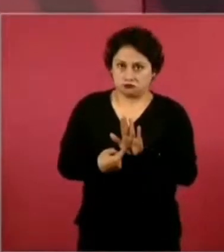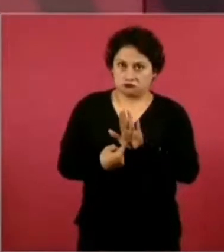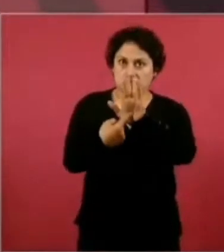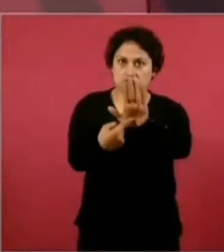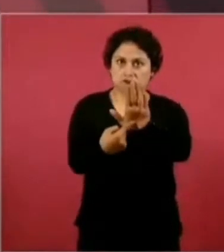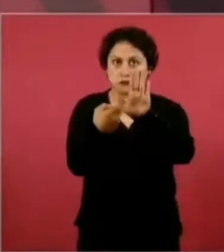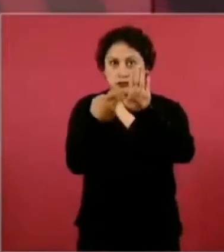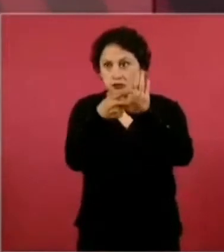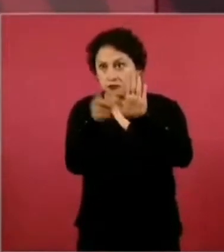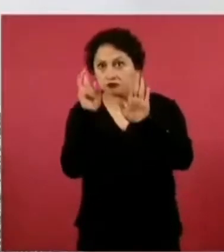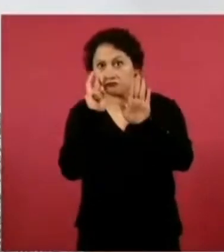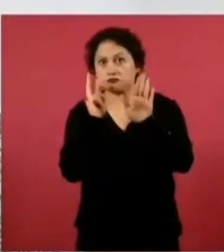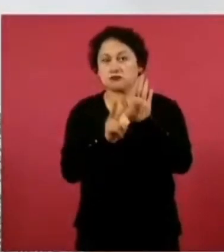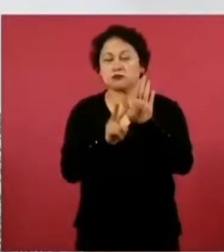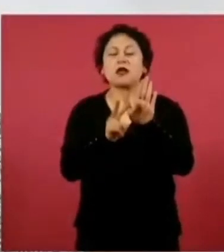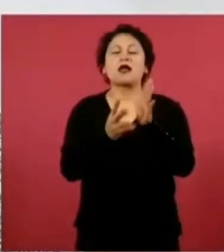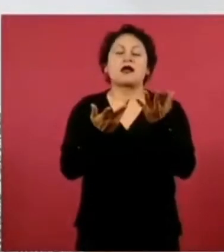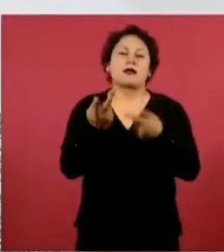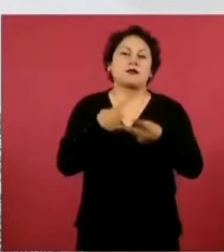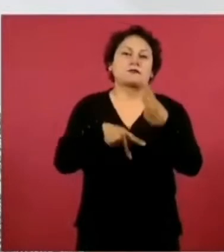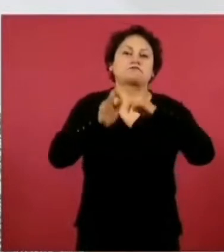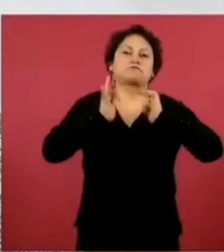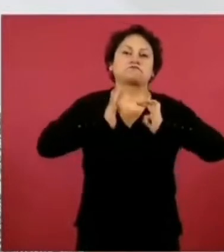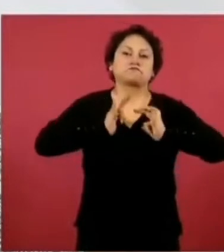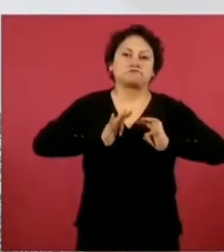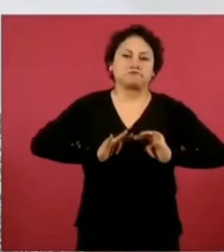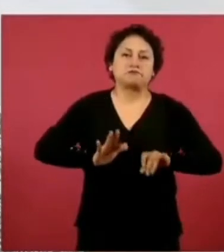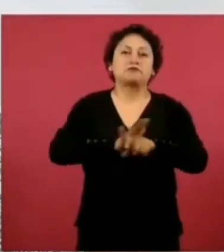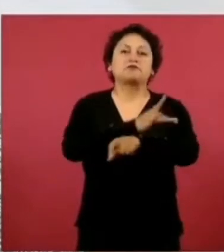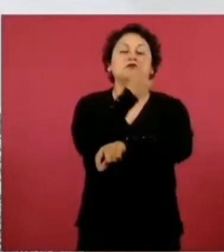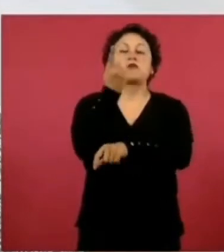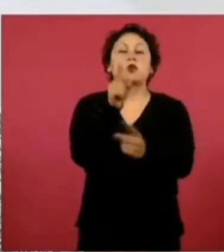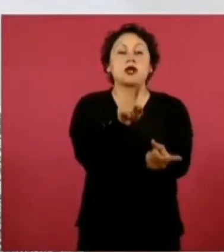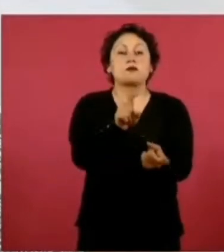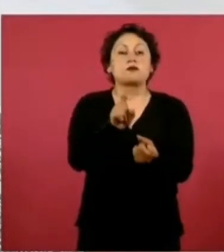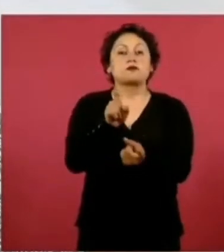Vamos muy bien en la recaudación.